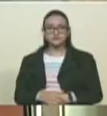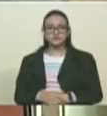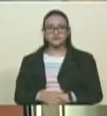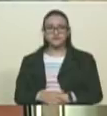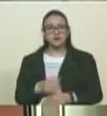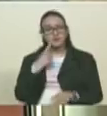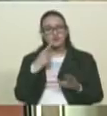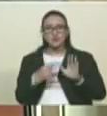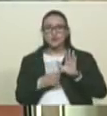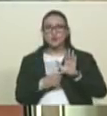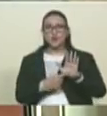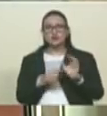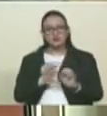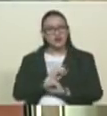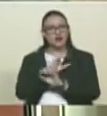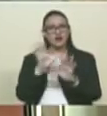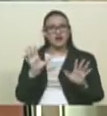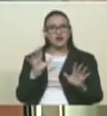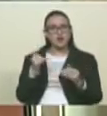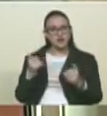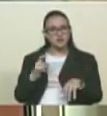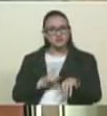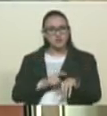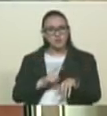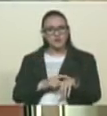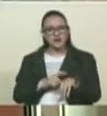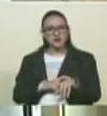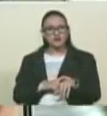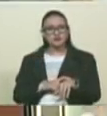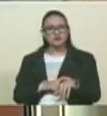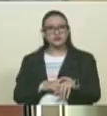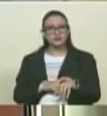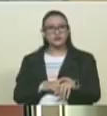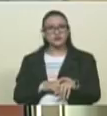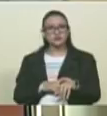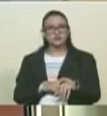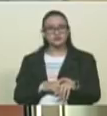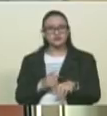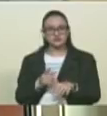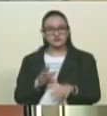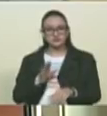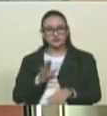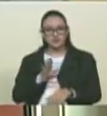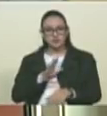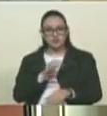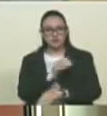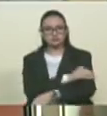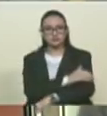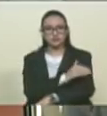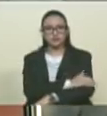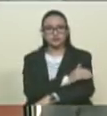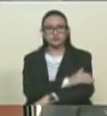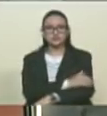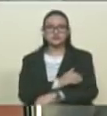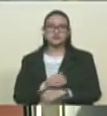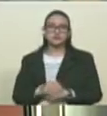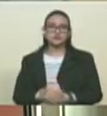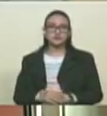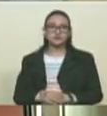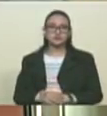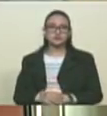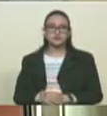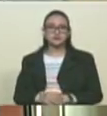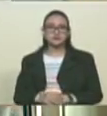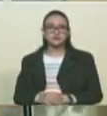donde muestra con mucha claridad lo que en este momento está pasando en esta coalición de partidos de la derecha venezolana, o lo dicho por